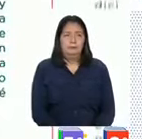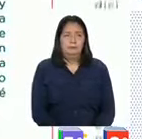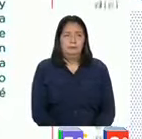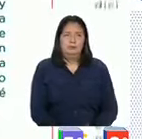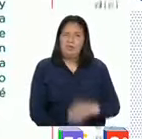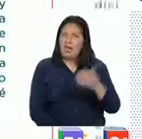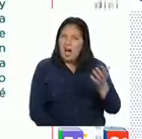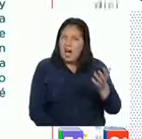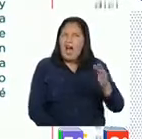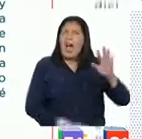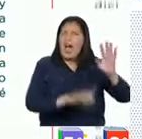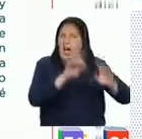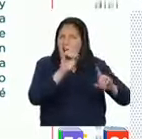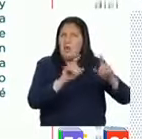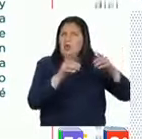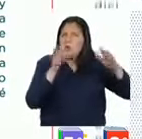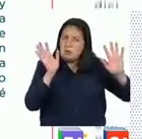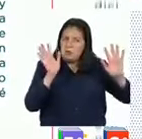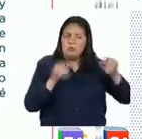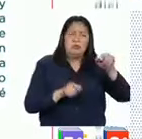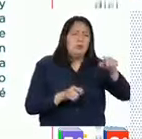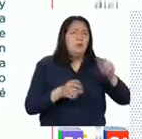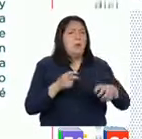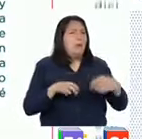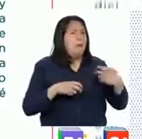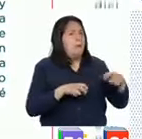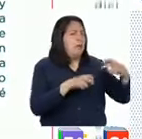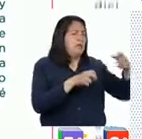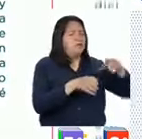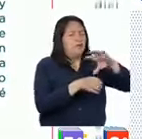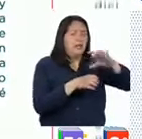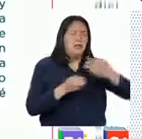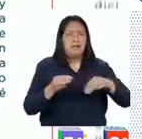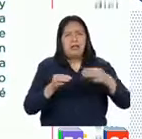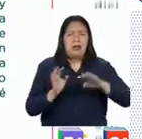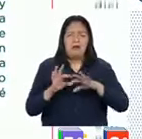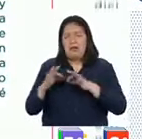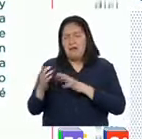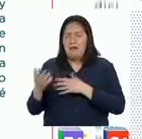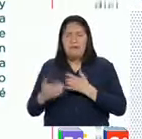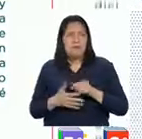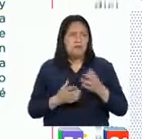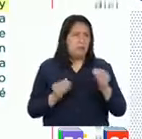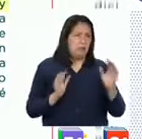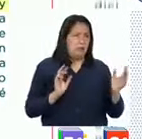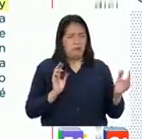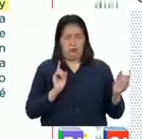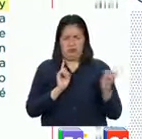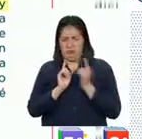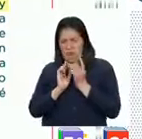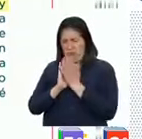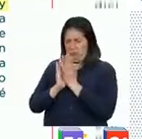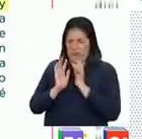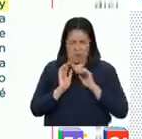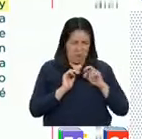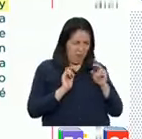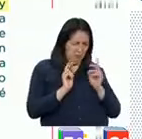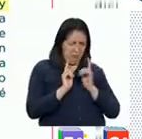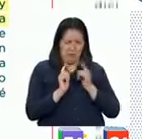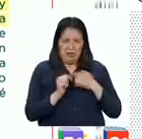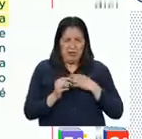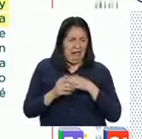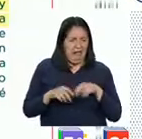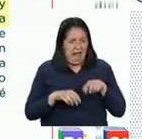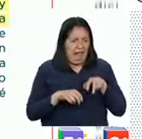¿Te ha pasado alguna vez, mientras paseabas por una feria o mercado con tu familia, que mucha gente caminaba muy cerca de ti sin